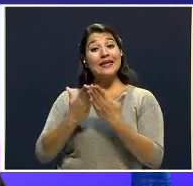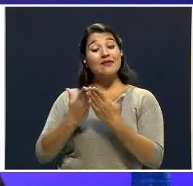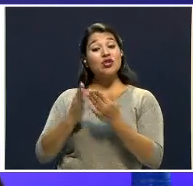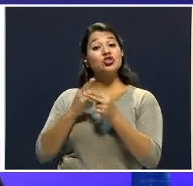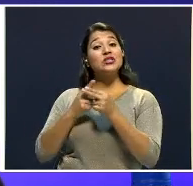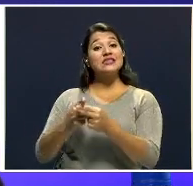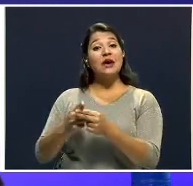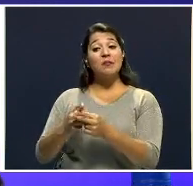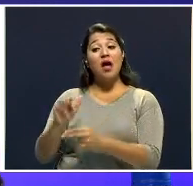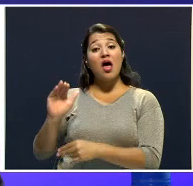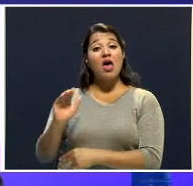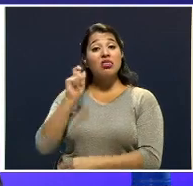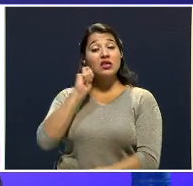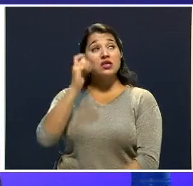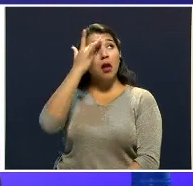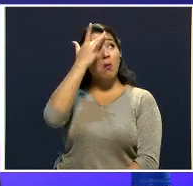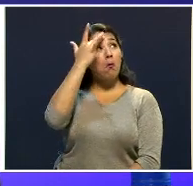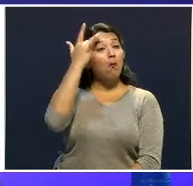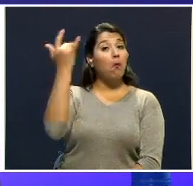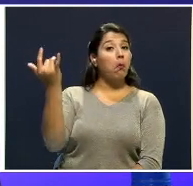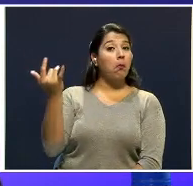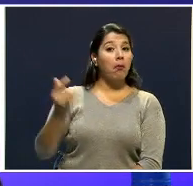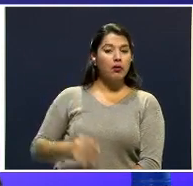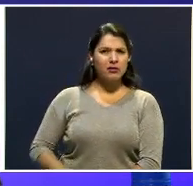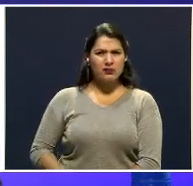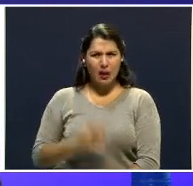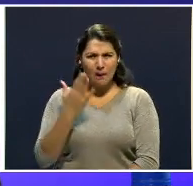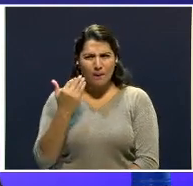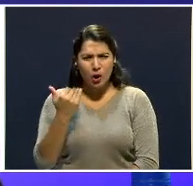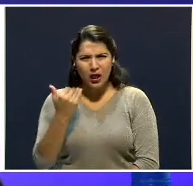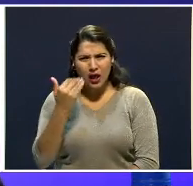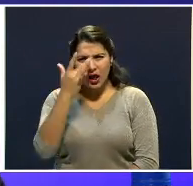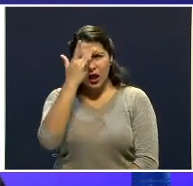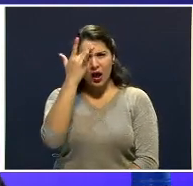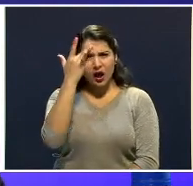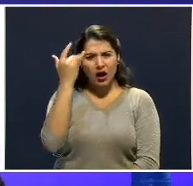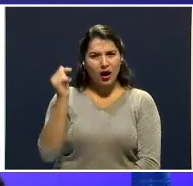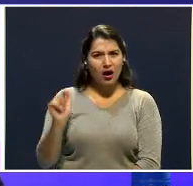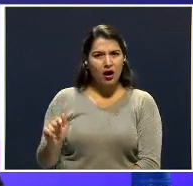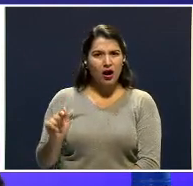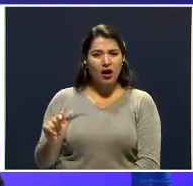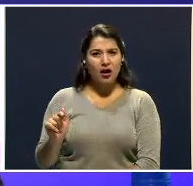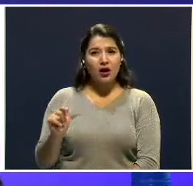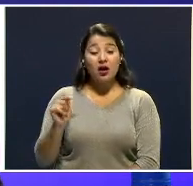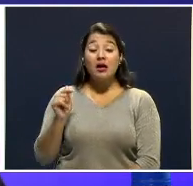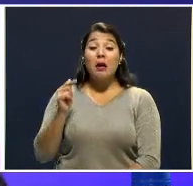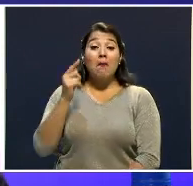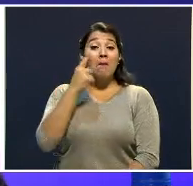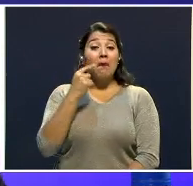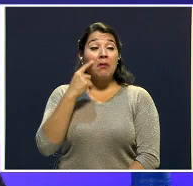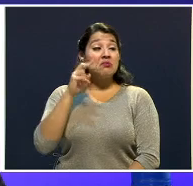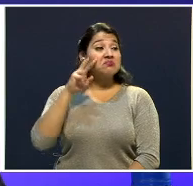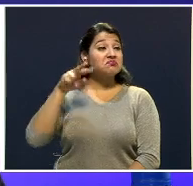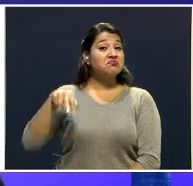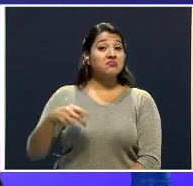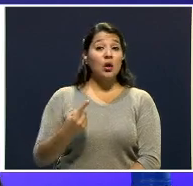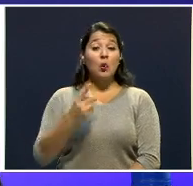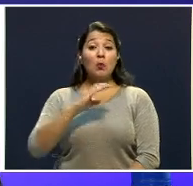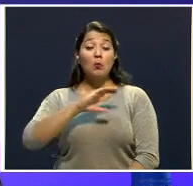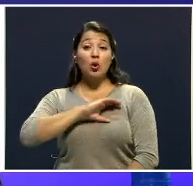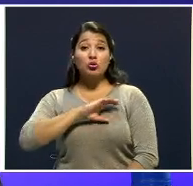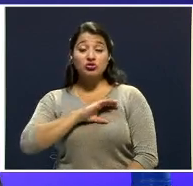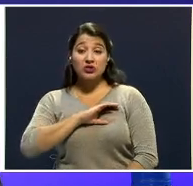es una niña olvidada. Olvidada, ¿por qué en ese primer instante? Por su propio padre, un policía del